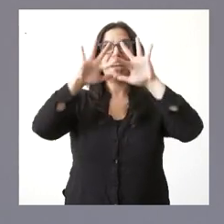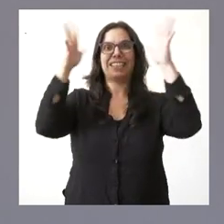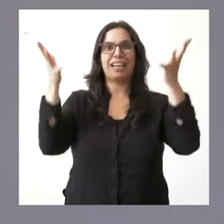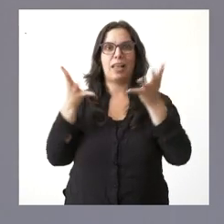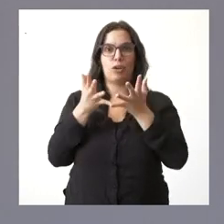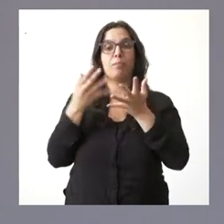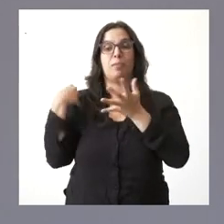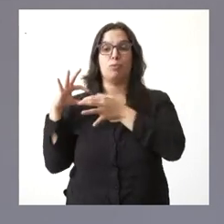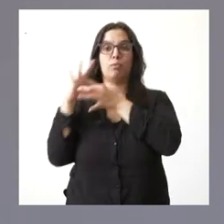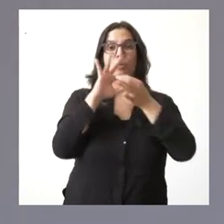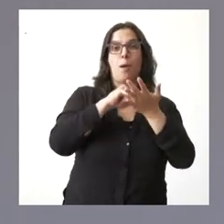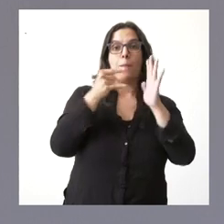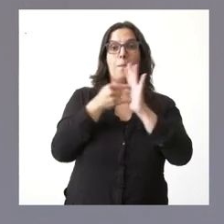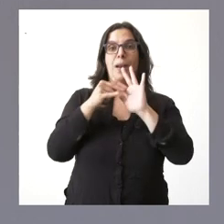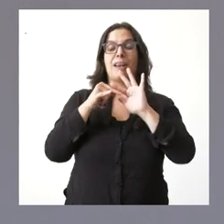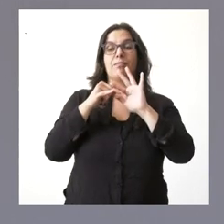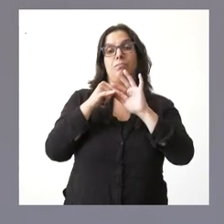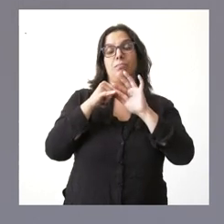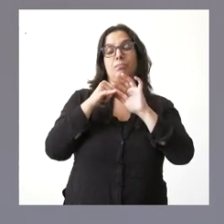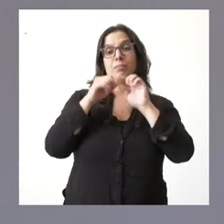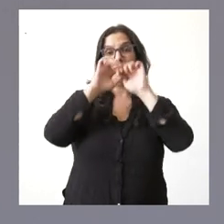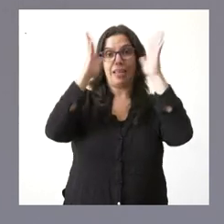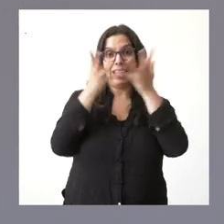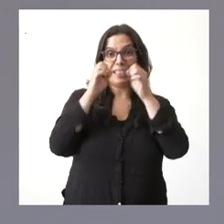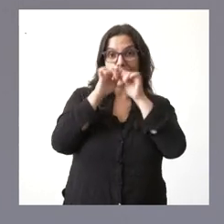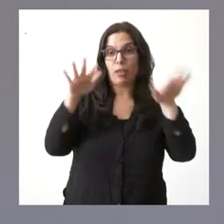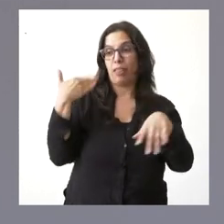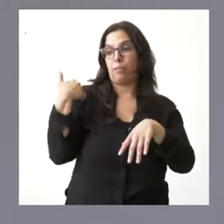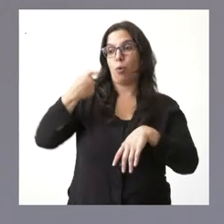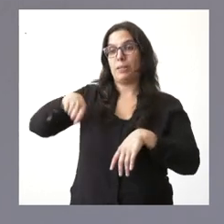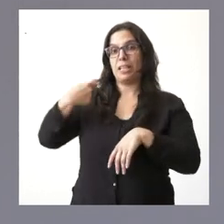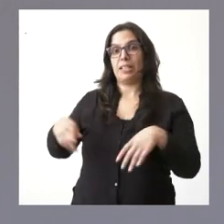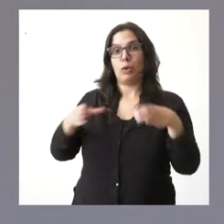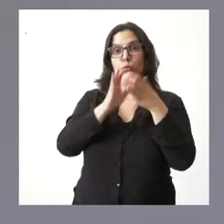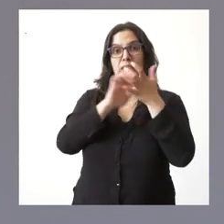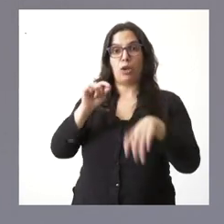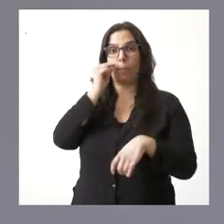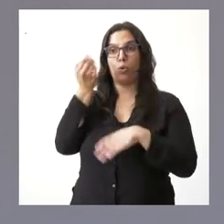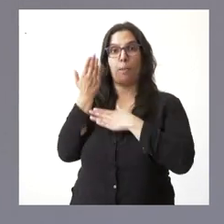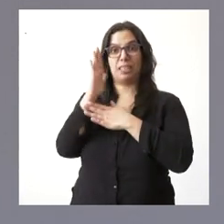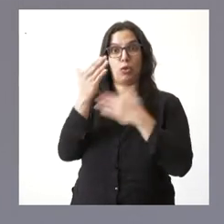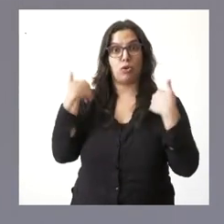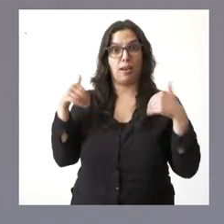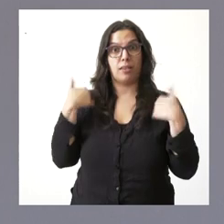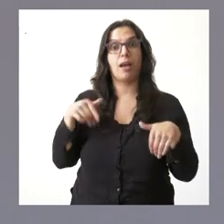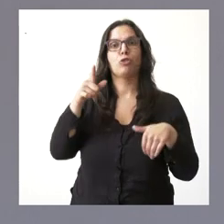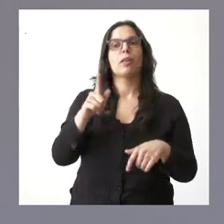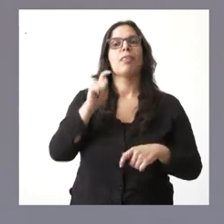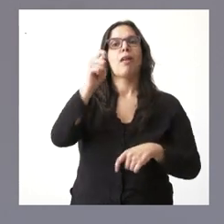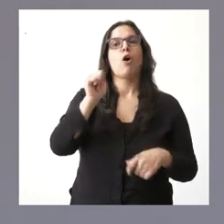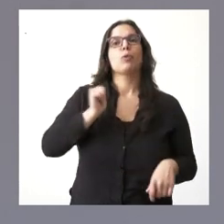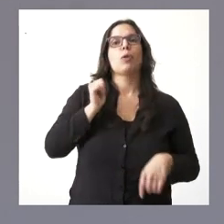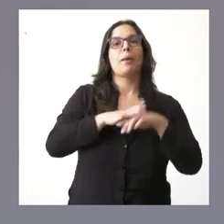internacionalización que fue presentado hace poco por el presidente de la Junta de Castilla y León, Alfonso Fernández Mañueco, y, por tanto, la posibilidad de que muchas de estas empresas